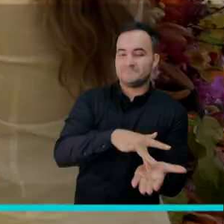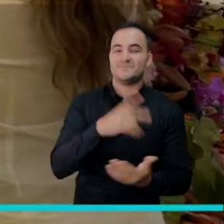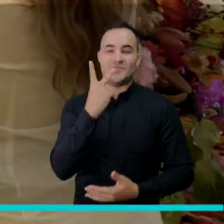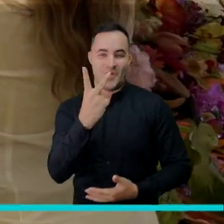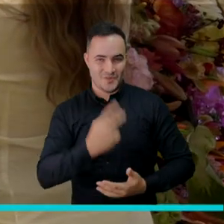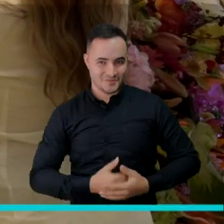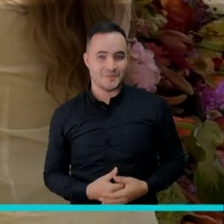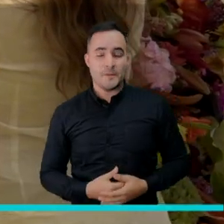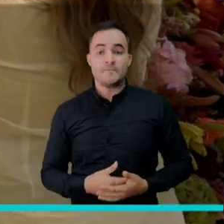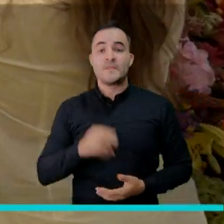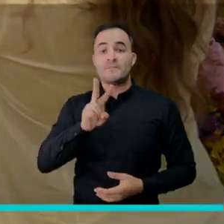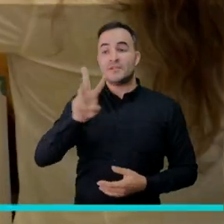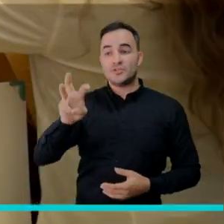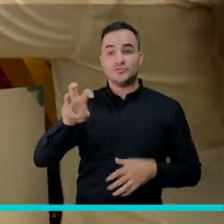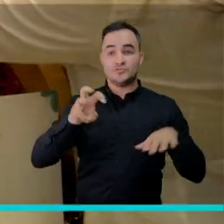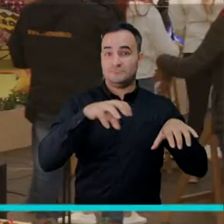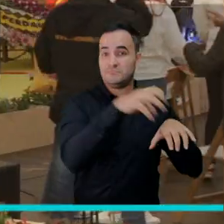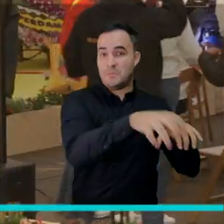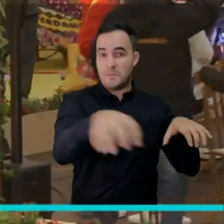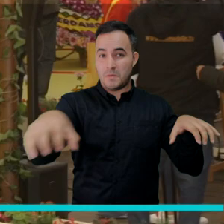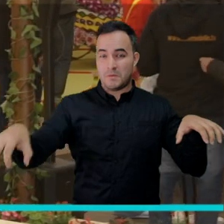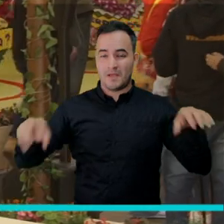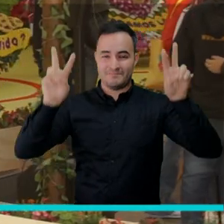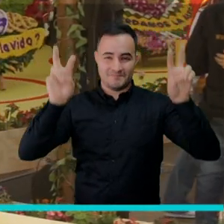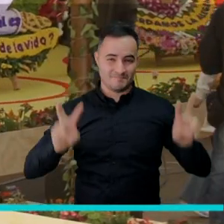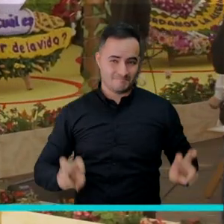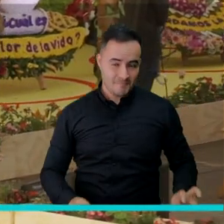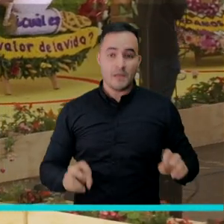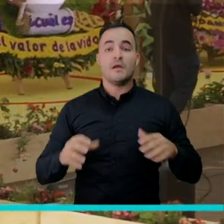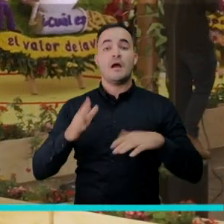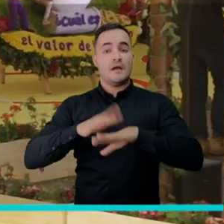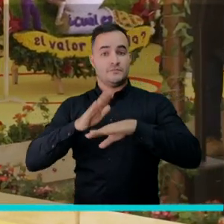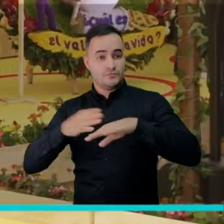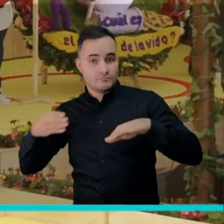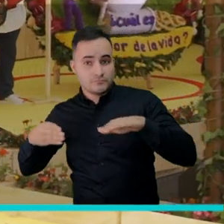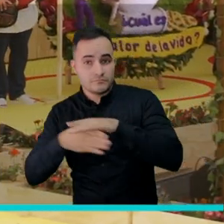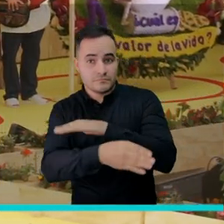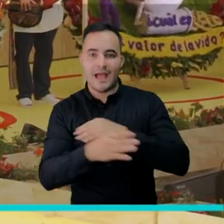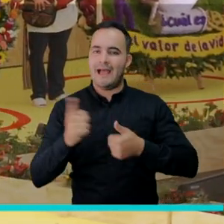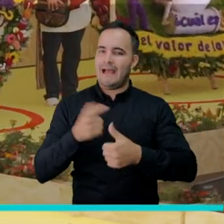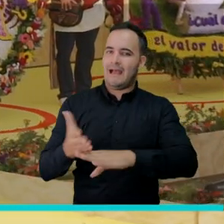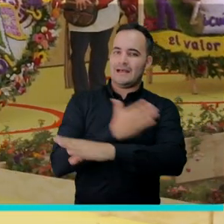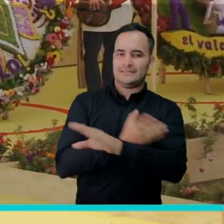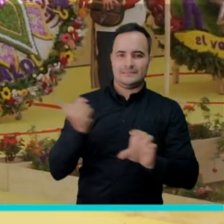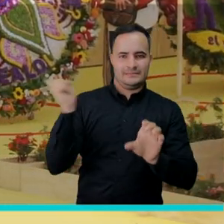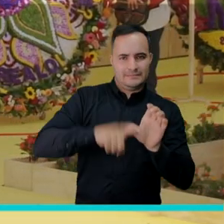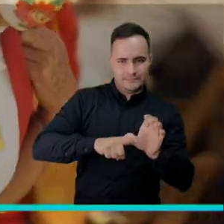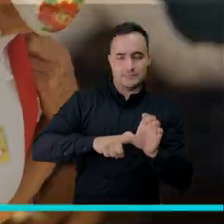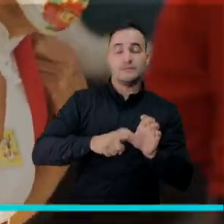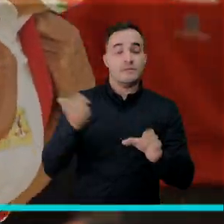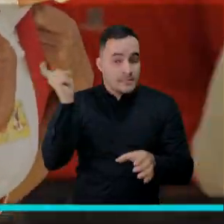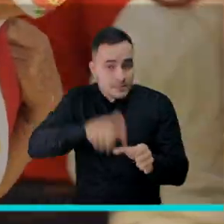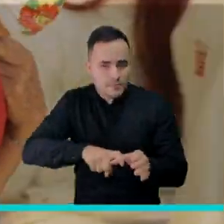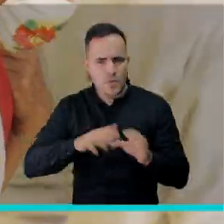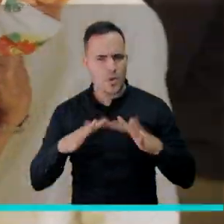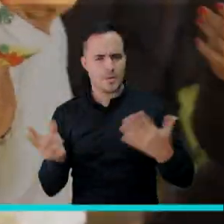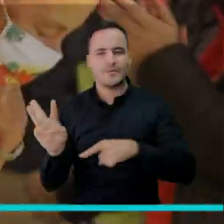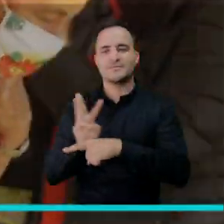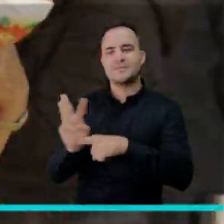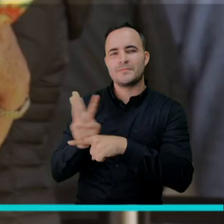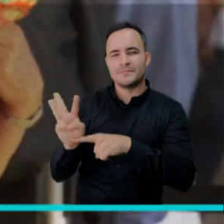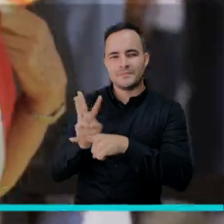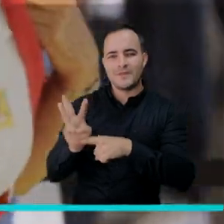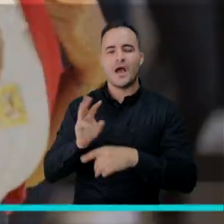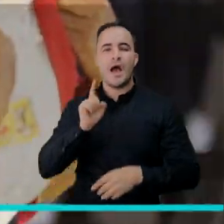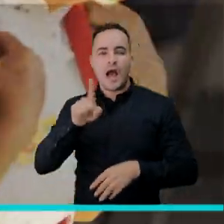y virtual. 28 escenarios estarán dispuestos para el desarrollo de los eventos y el ingreso será controlado con una inscripción previa, que se